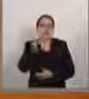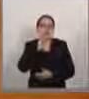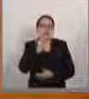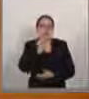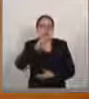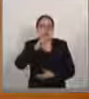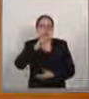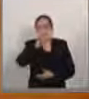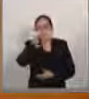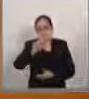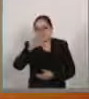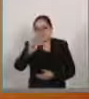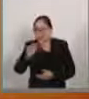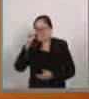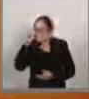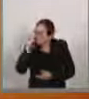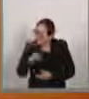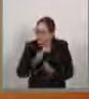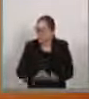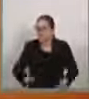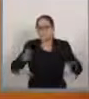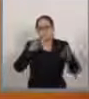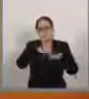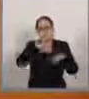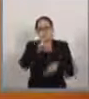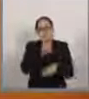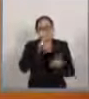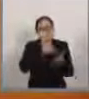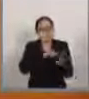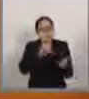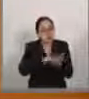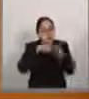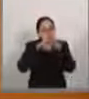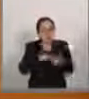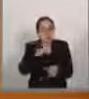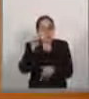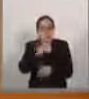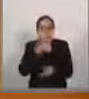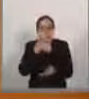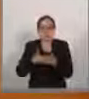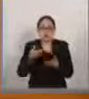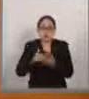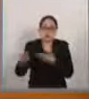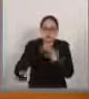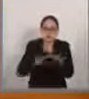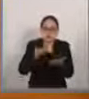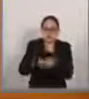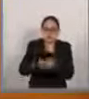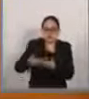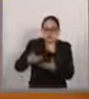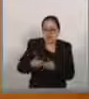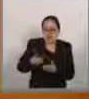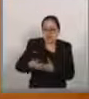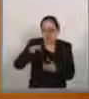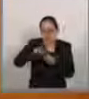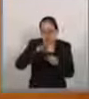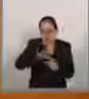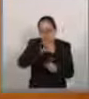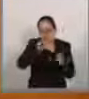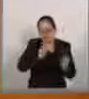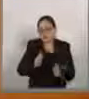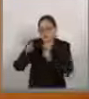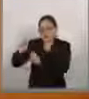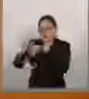importante, sin embargo, sigue siendo esta minuta que hoy vamos a votar y regresar a la Cámara de Diputados